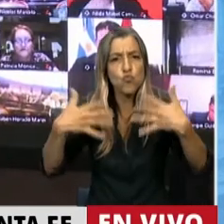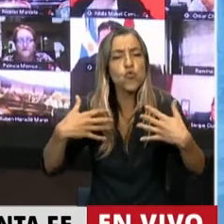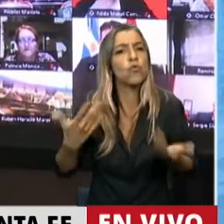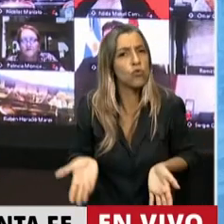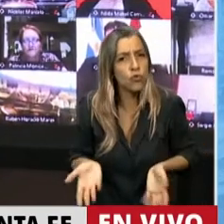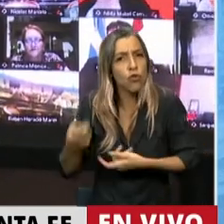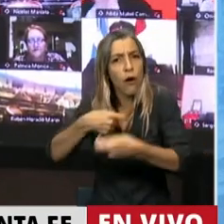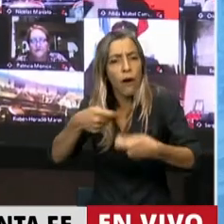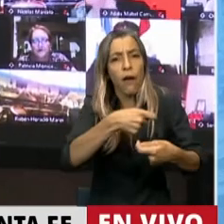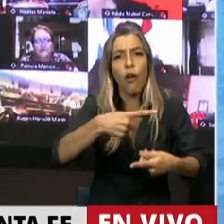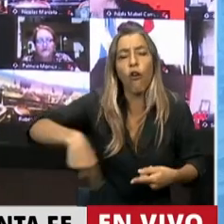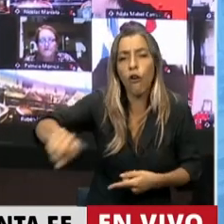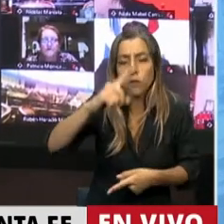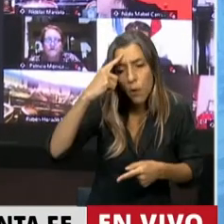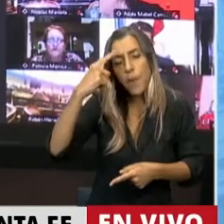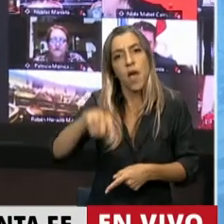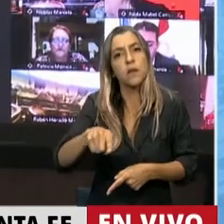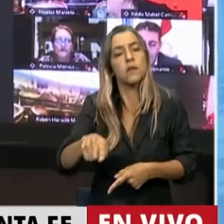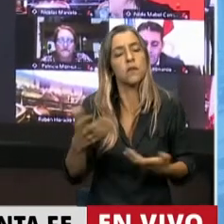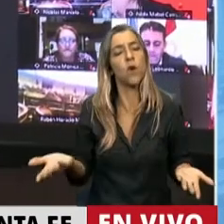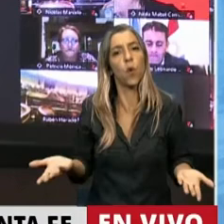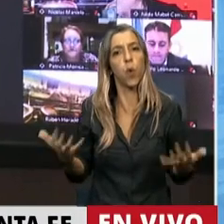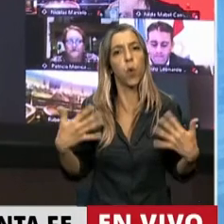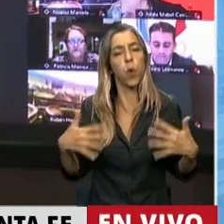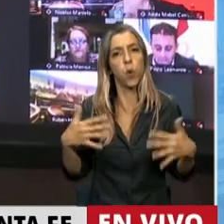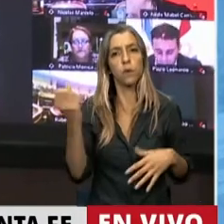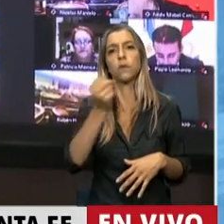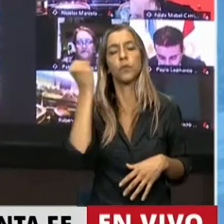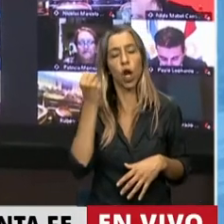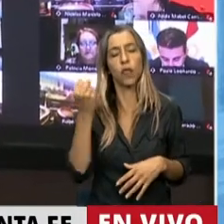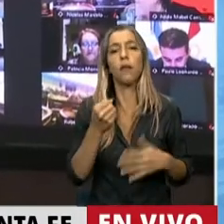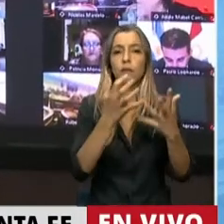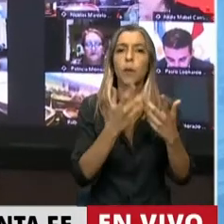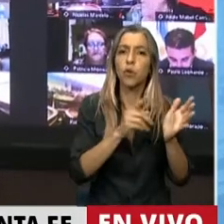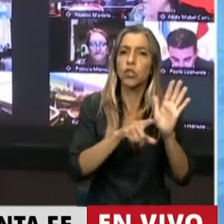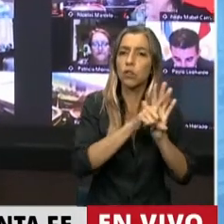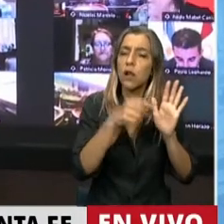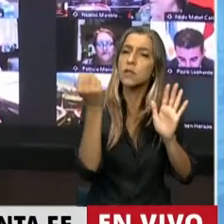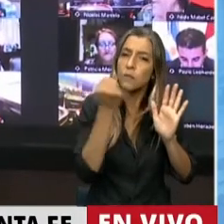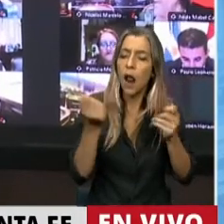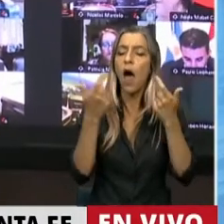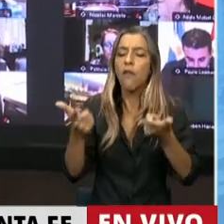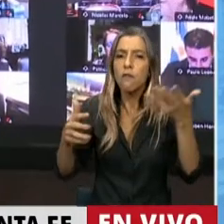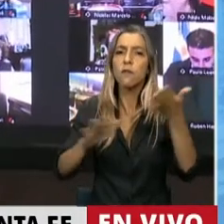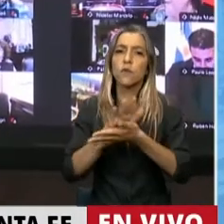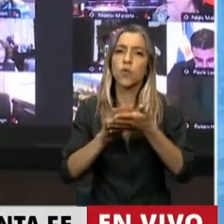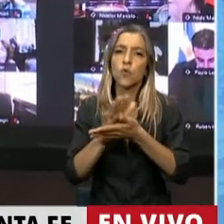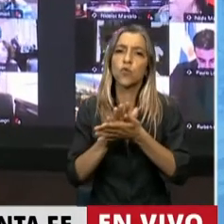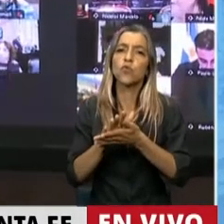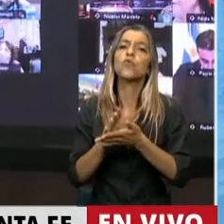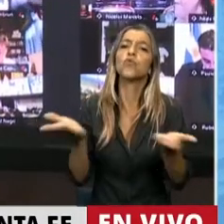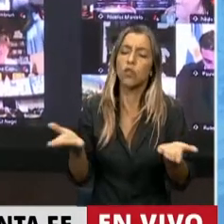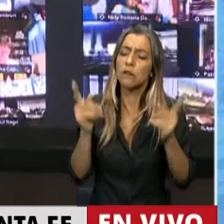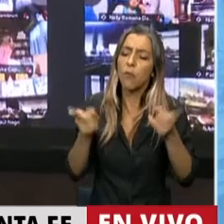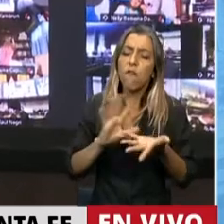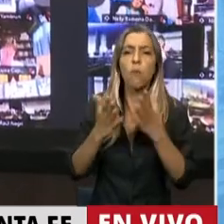comerciales. Por todo ello estamos sacando esta ley y en agradecimiento a su lucha gremial,